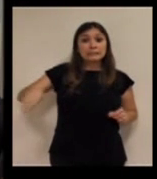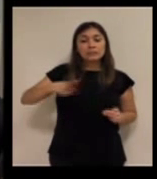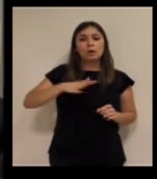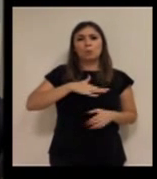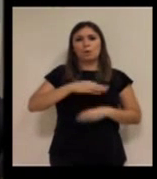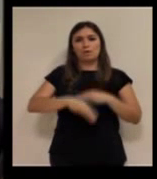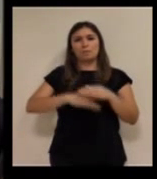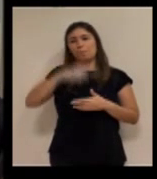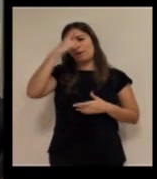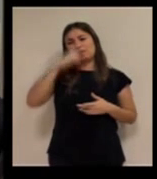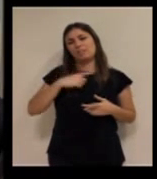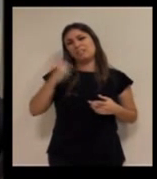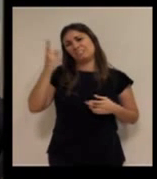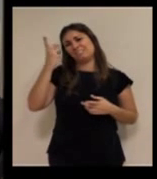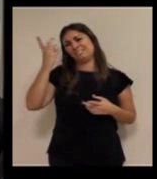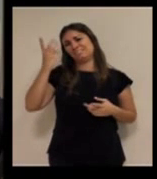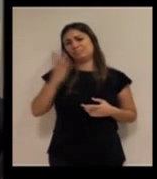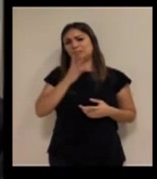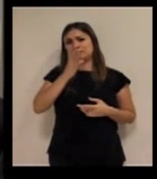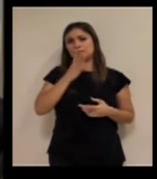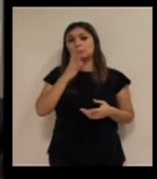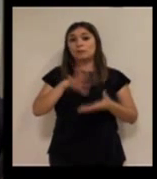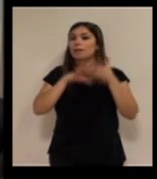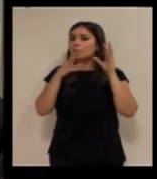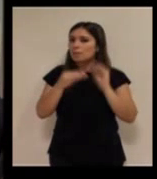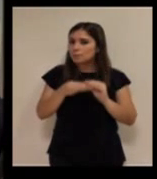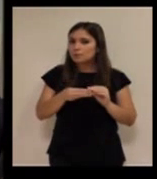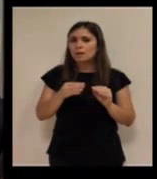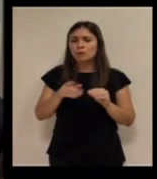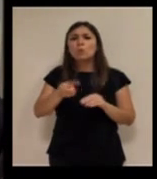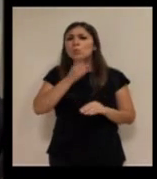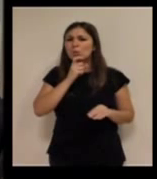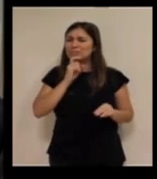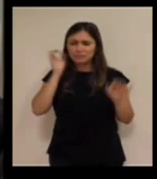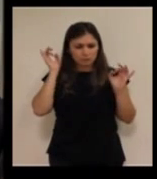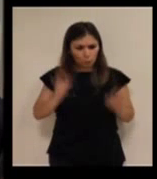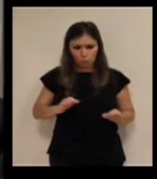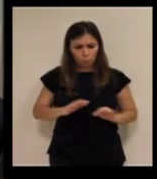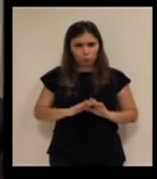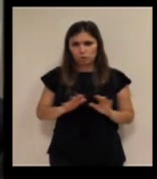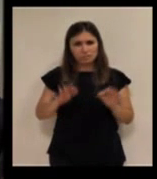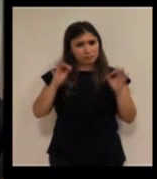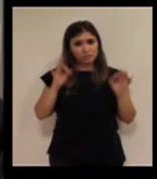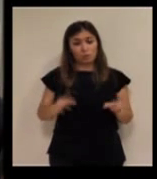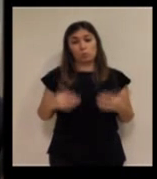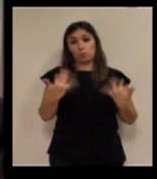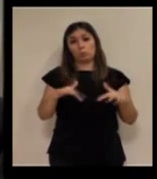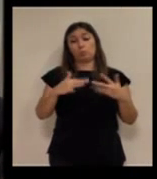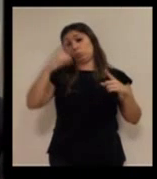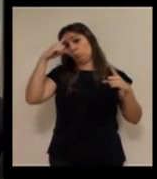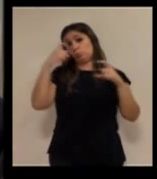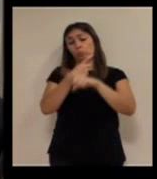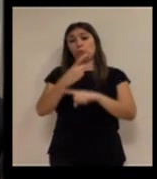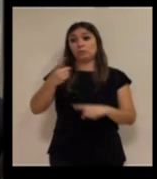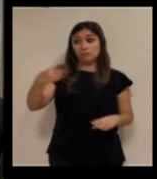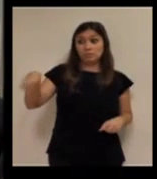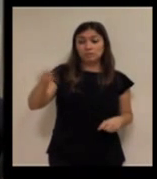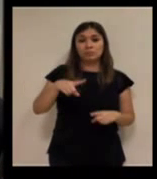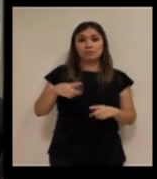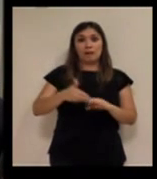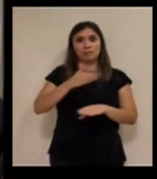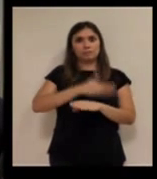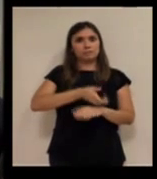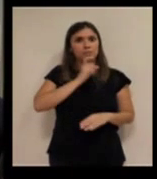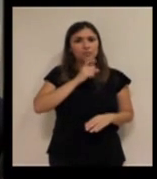que pueden hacer infinidad de perfiles y que son las adaptaciones complejas, seguro o sea, seguro que si para